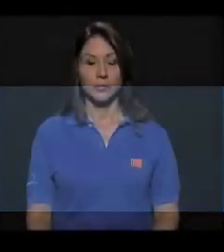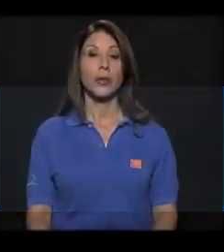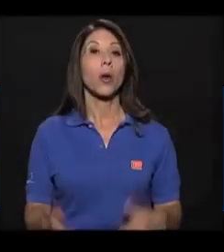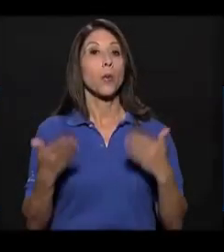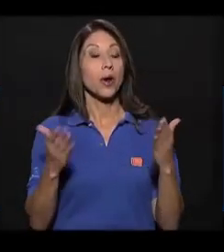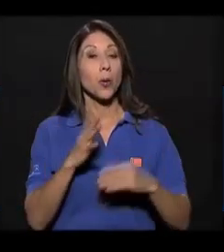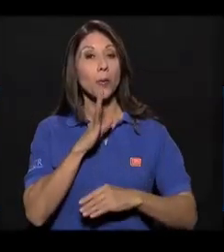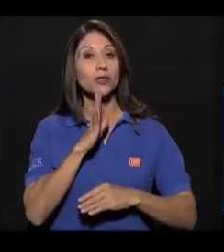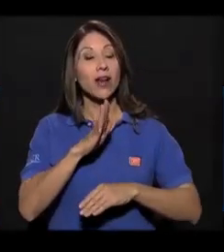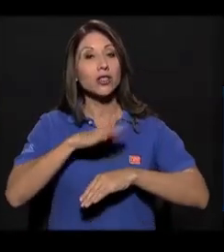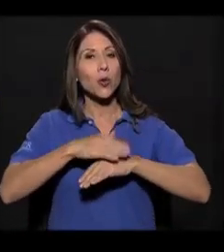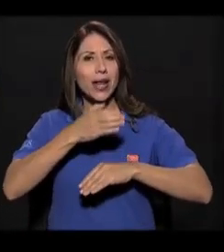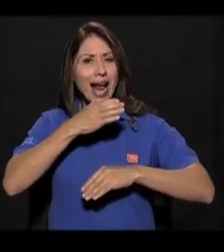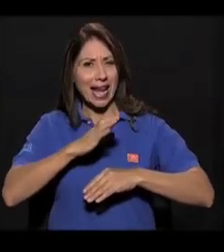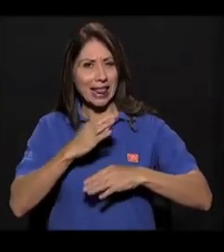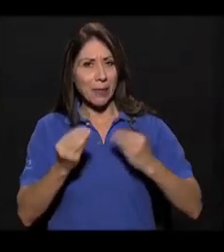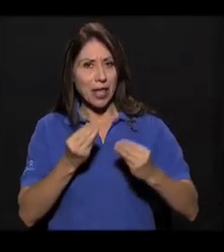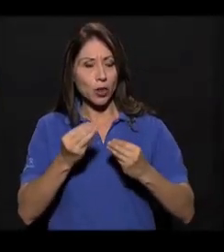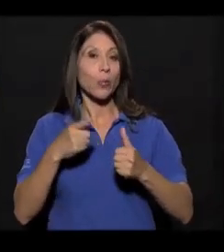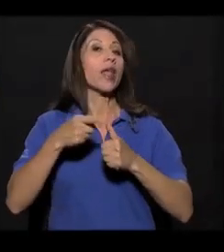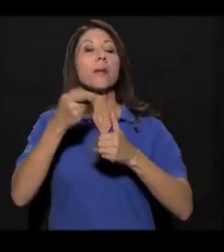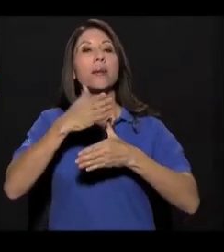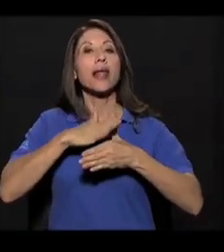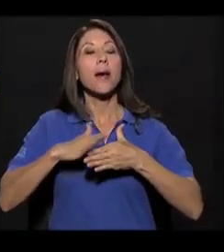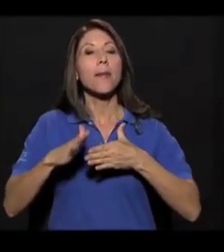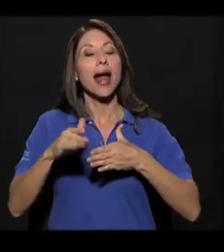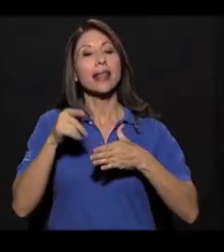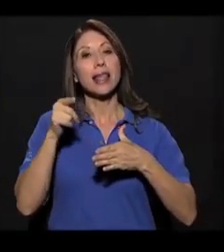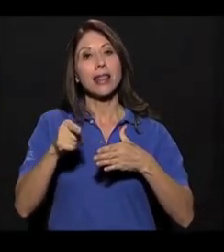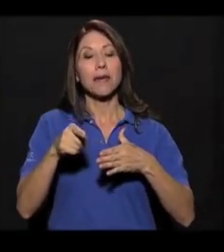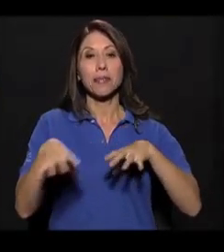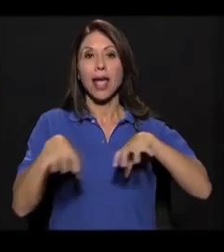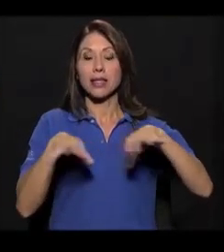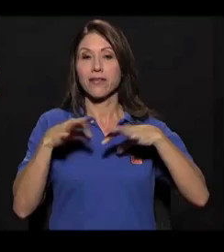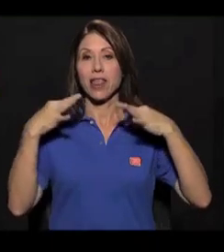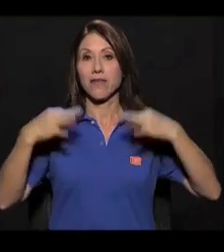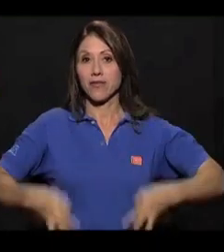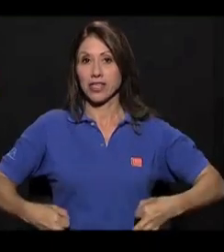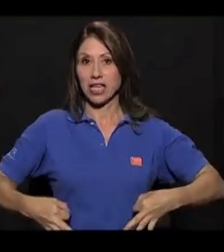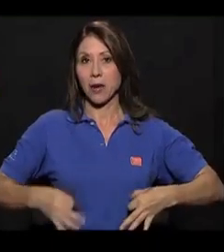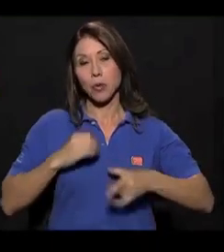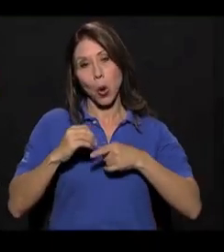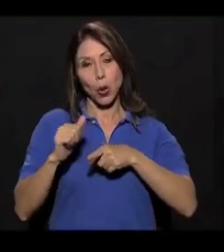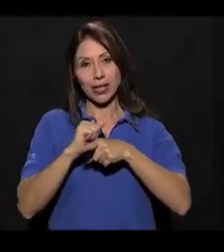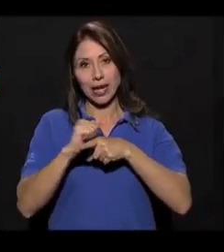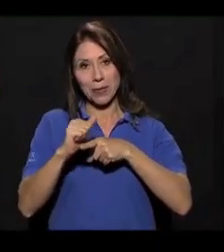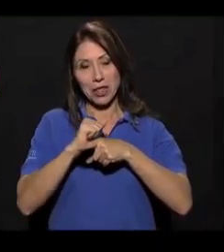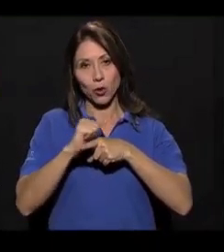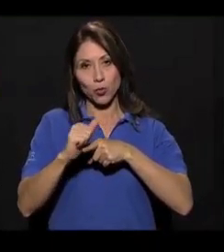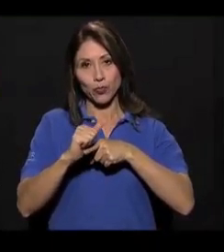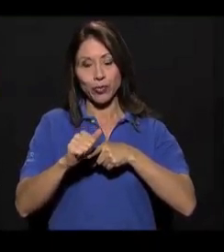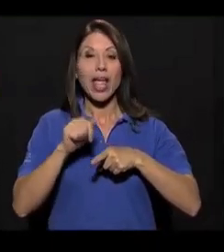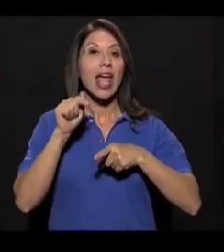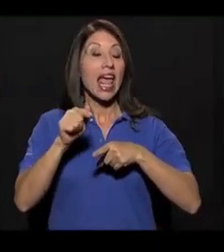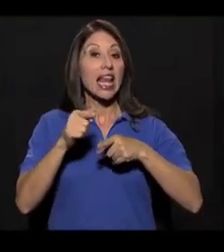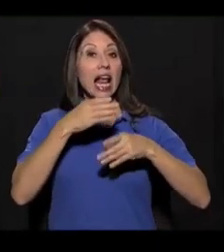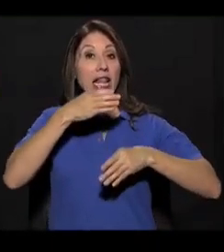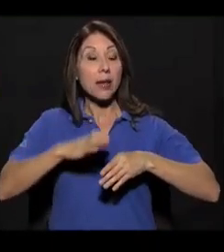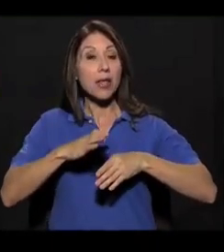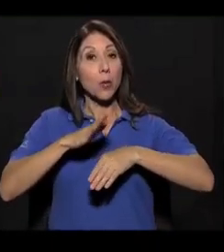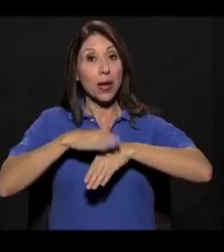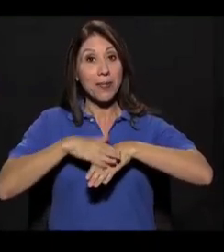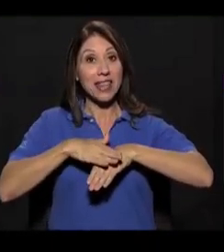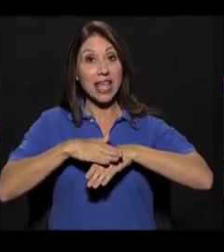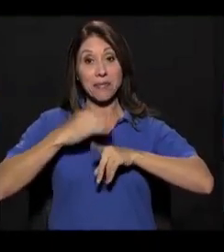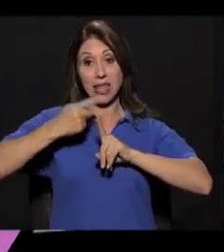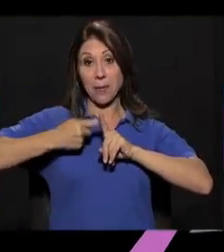Y vamos a hablar sobre el calentamiento. El calentamiento es la primera parte de la sesión de actividad física o entrenamiento. Esto nos permite elevar